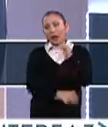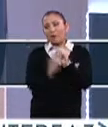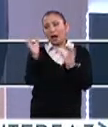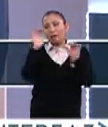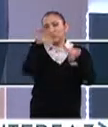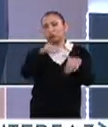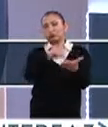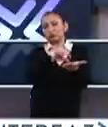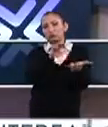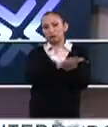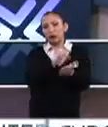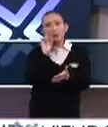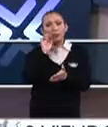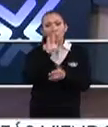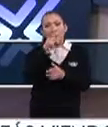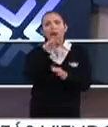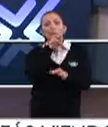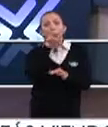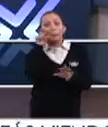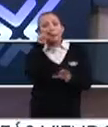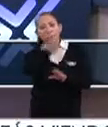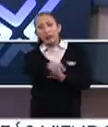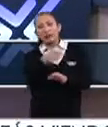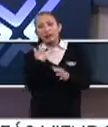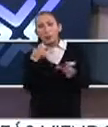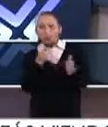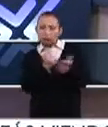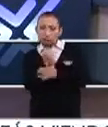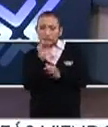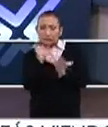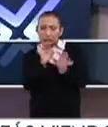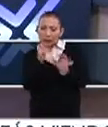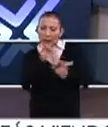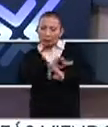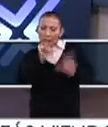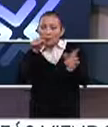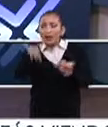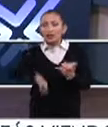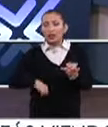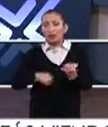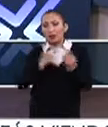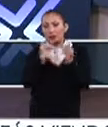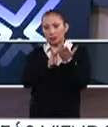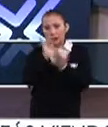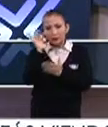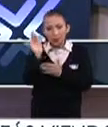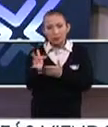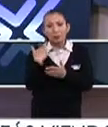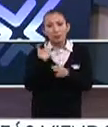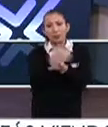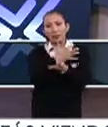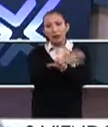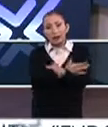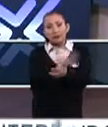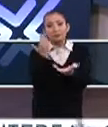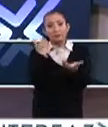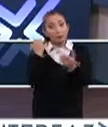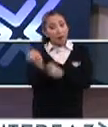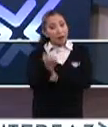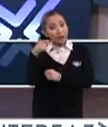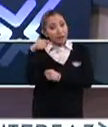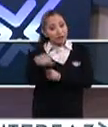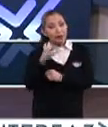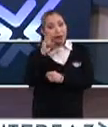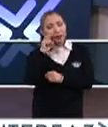cierran las inscripciones. Bueno, ya no se preocupe, ya lo estaremos afinando este detalle para quienes estén interesados. Muchísimas gracias por acompañarnos. Éxito, por